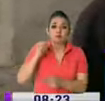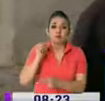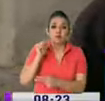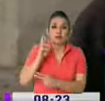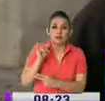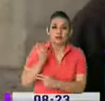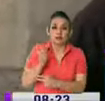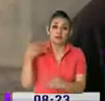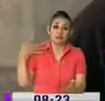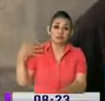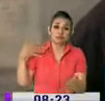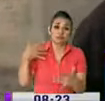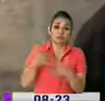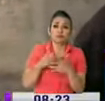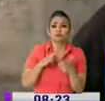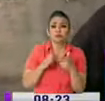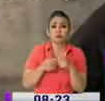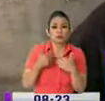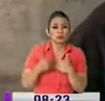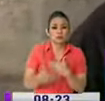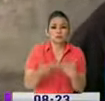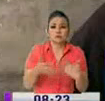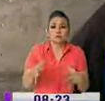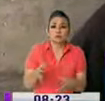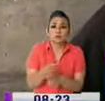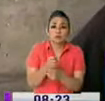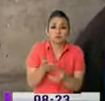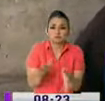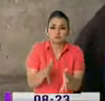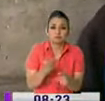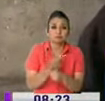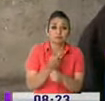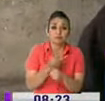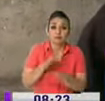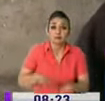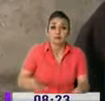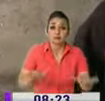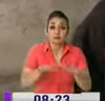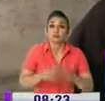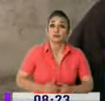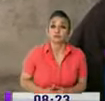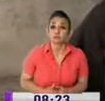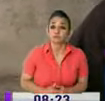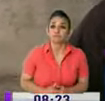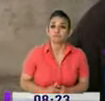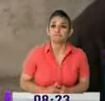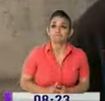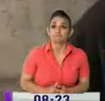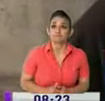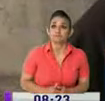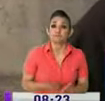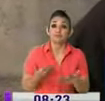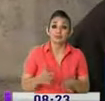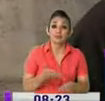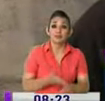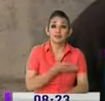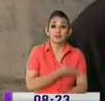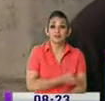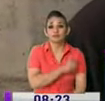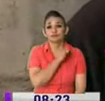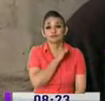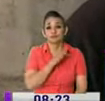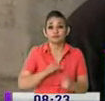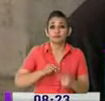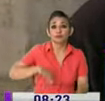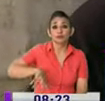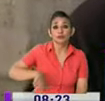teniendo unos problemas de seguridad acá en el sector, puesto que ya hemos tenido varios asaltos en menos de una